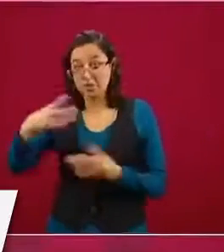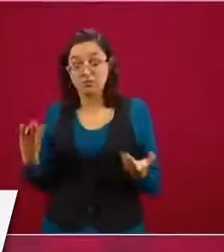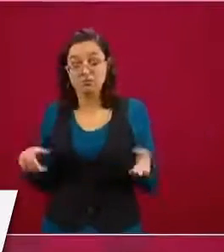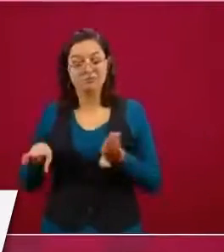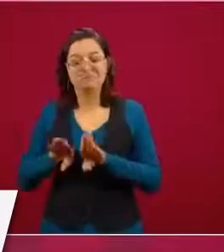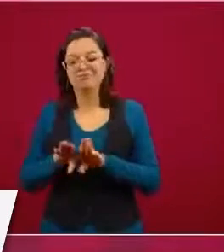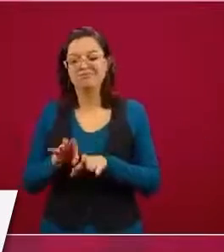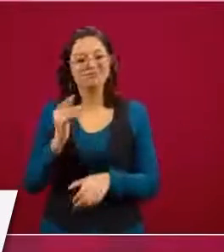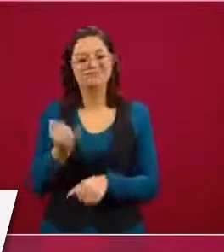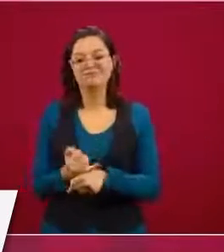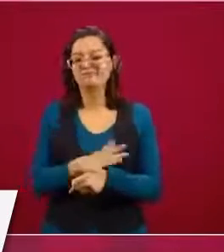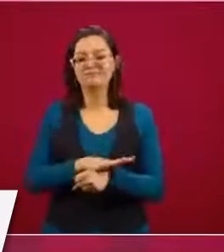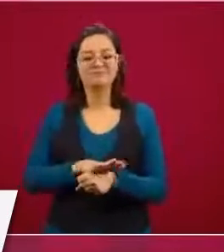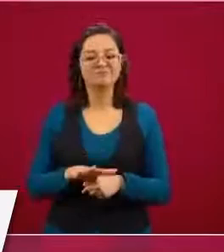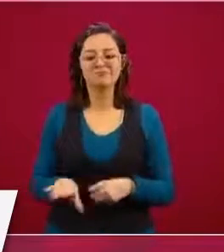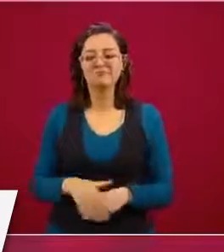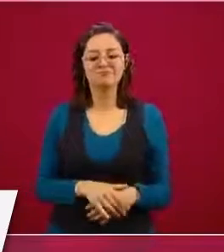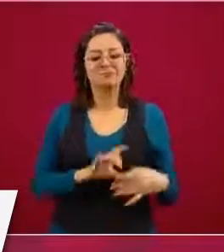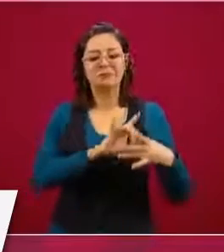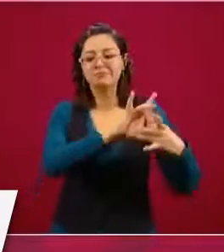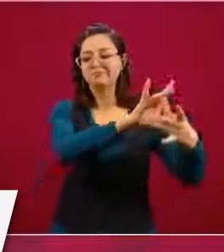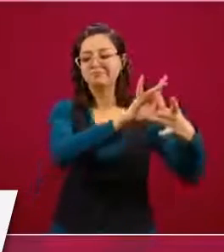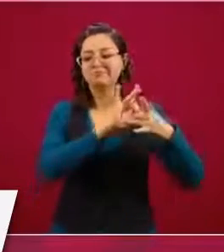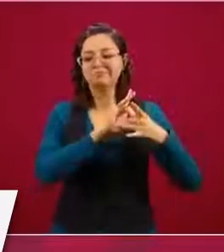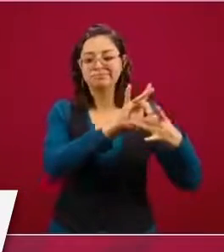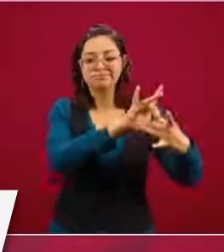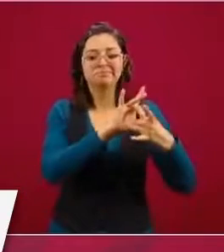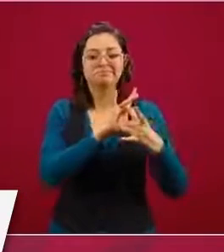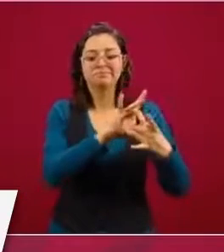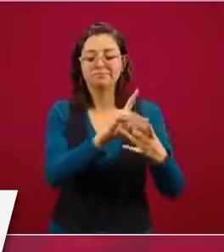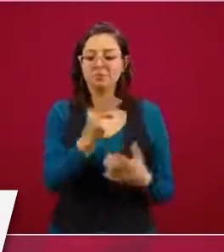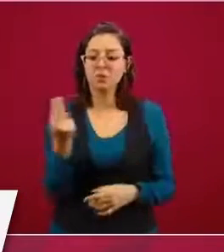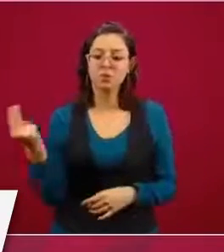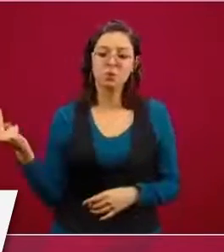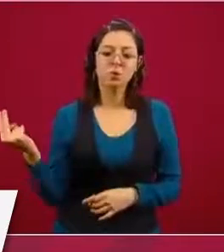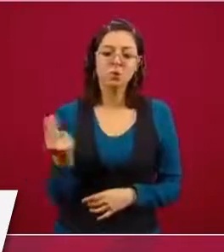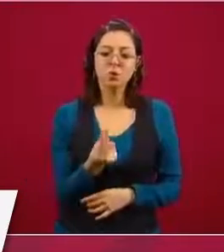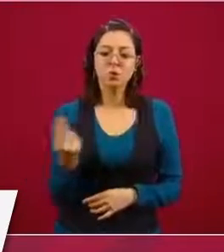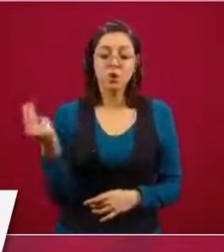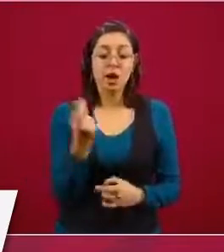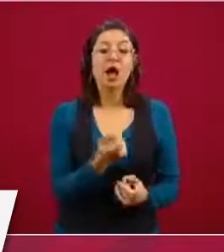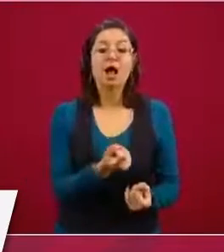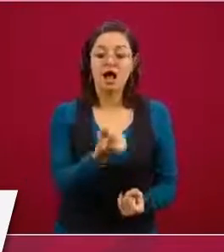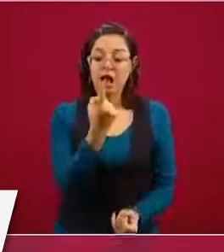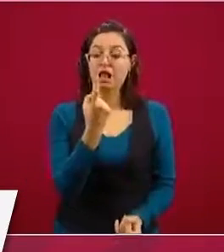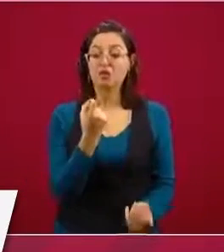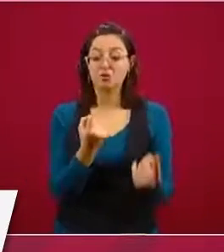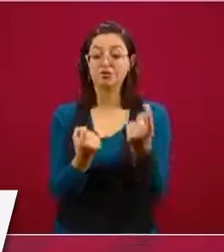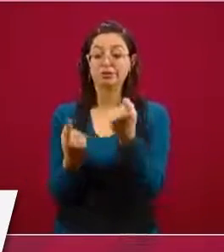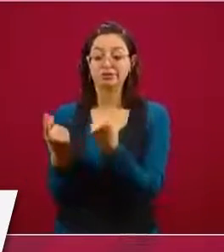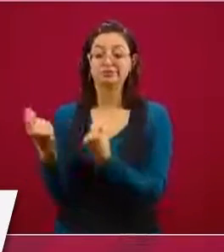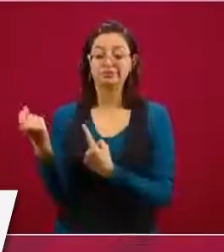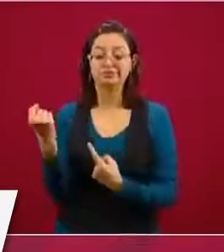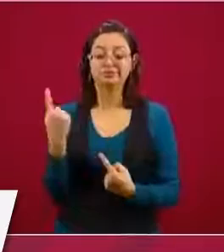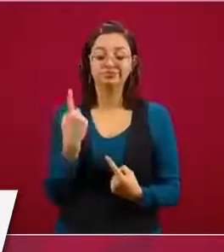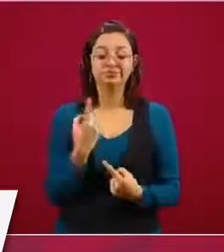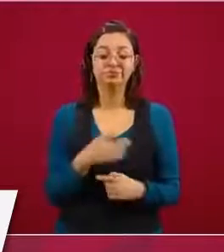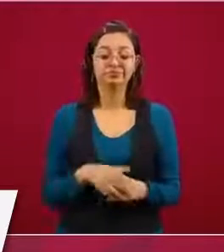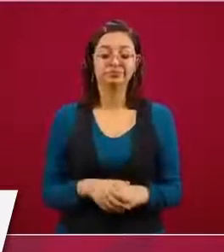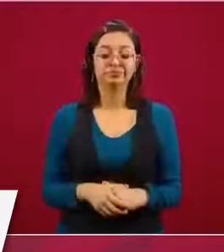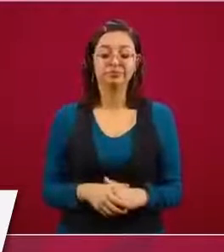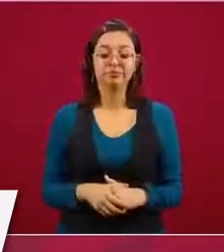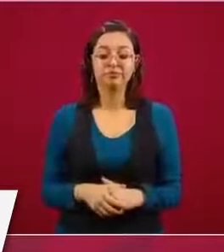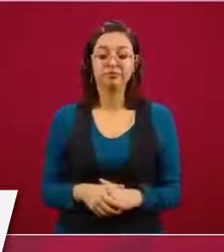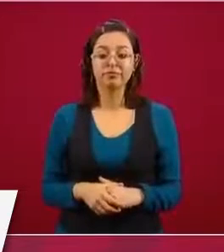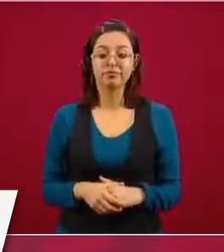en México, en algunas plantas